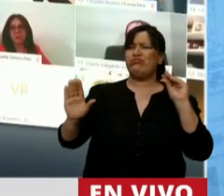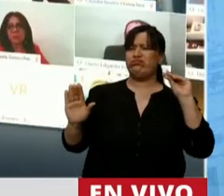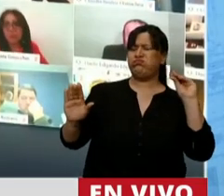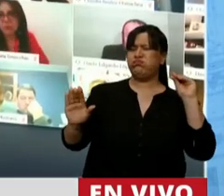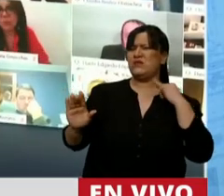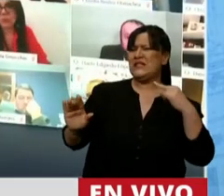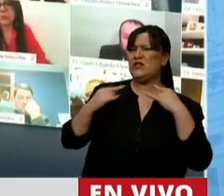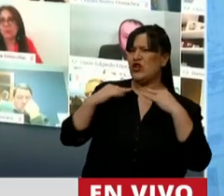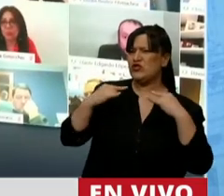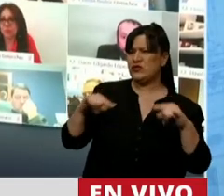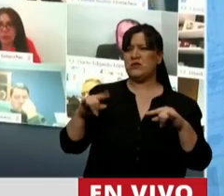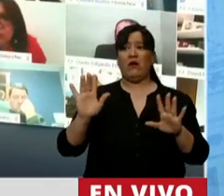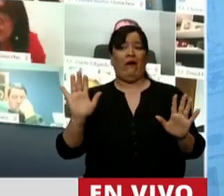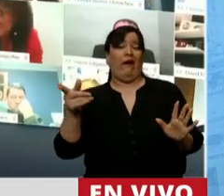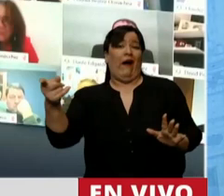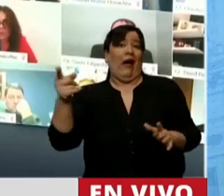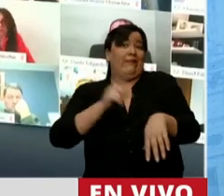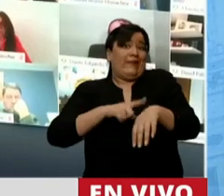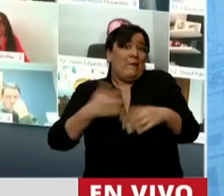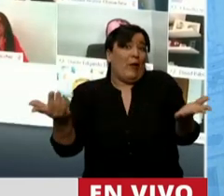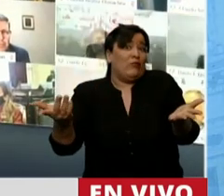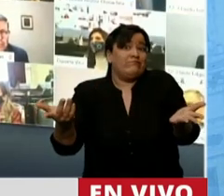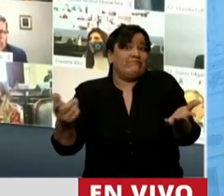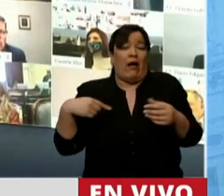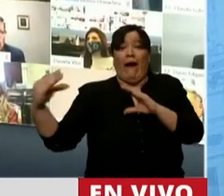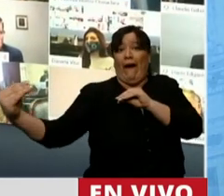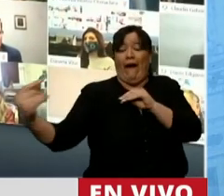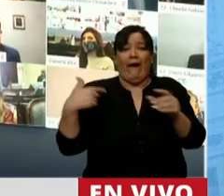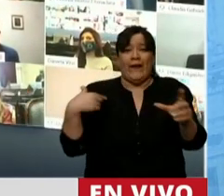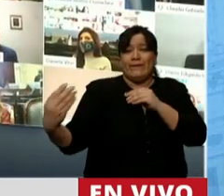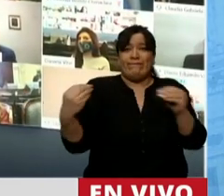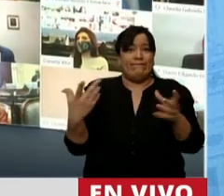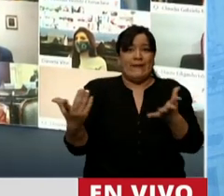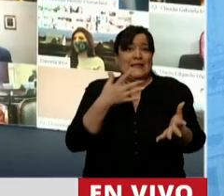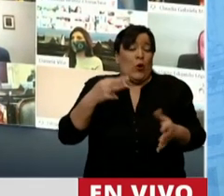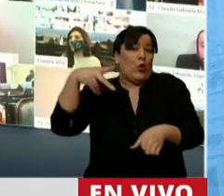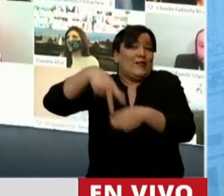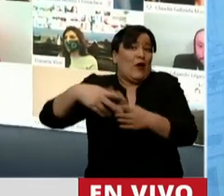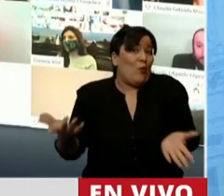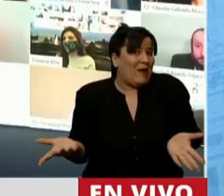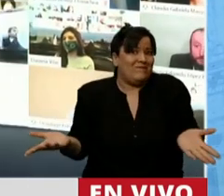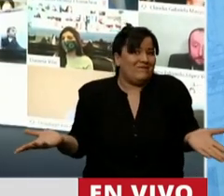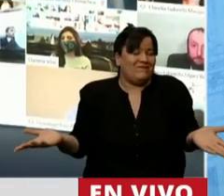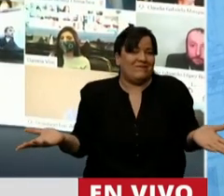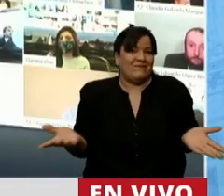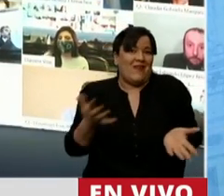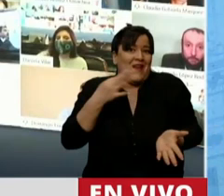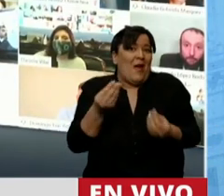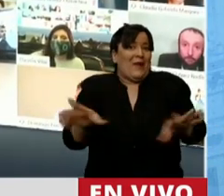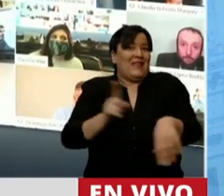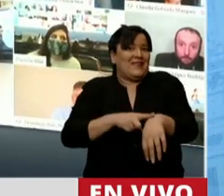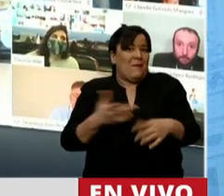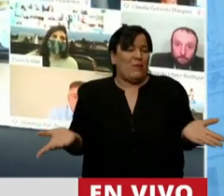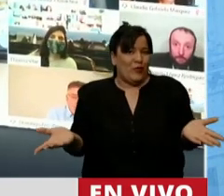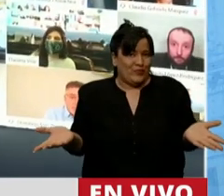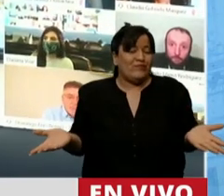Perdón, señor Presidente, les cuente menos del tiempo, porque con lo que voy a decir seguro que me van a interrumpir. Entonces, la verdad, señor Jefe